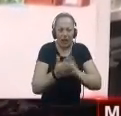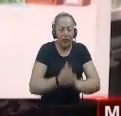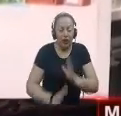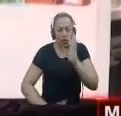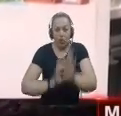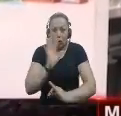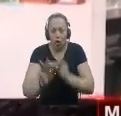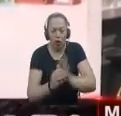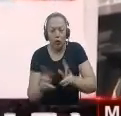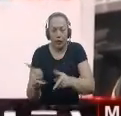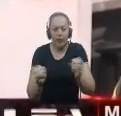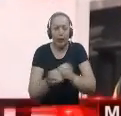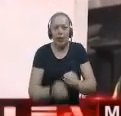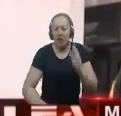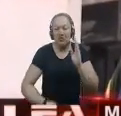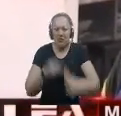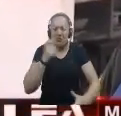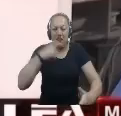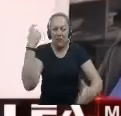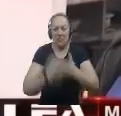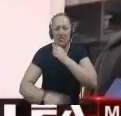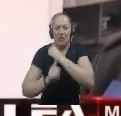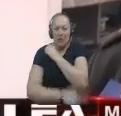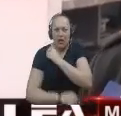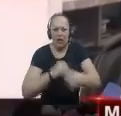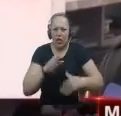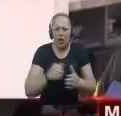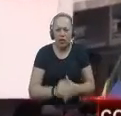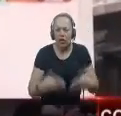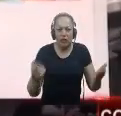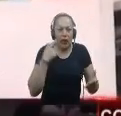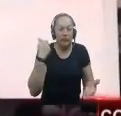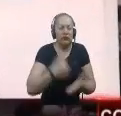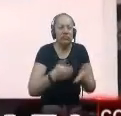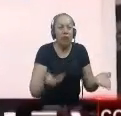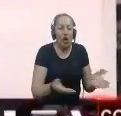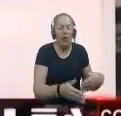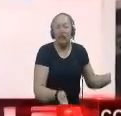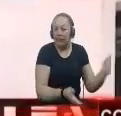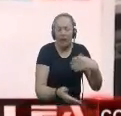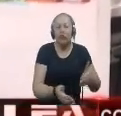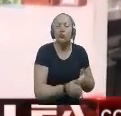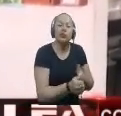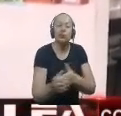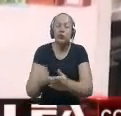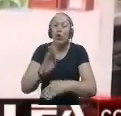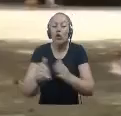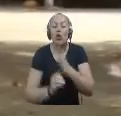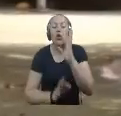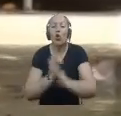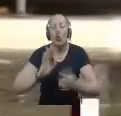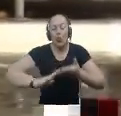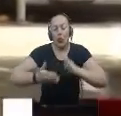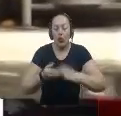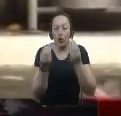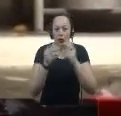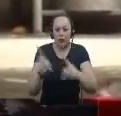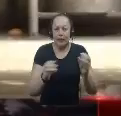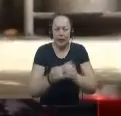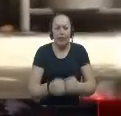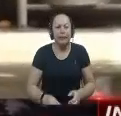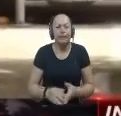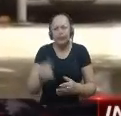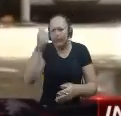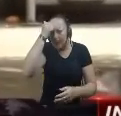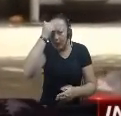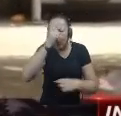ciudadana Le colocamos comparendos Hacemos las conducciones Todo lo que tengamos Que hacer Para proteger La comunidad Docentes Que